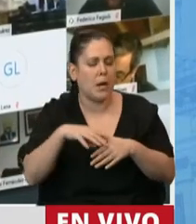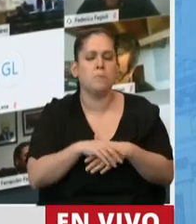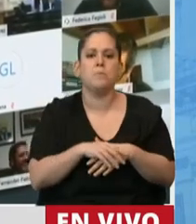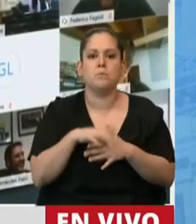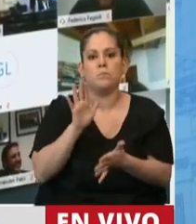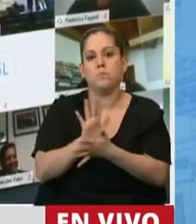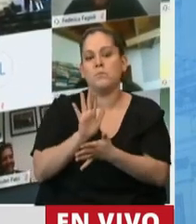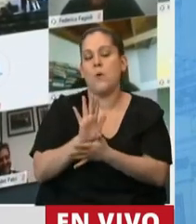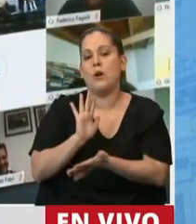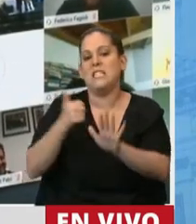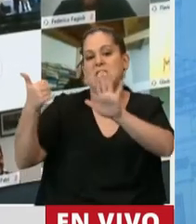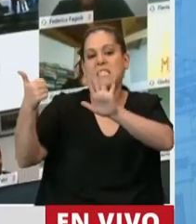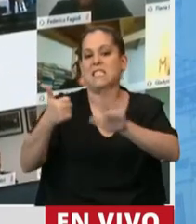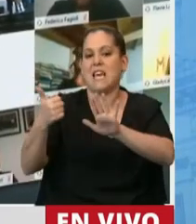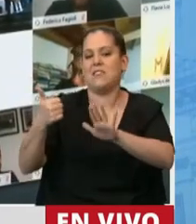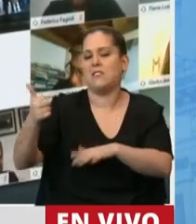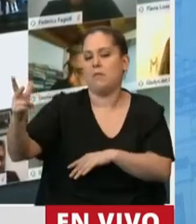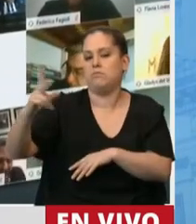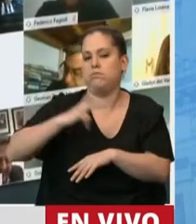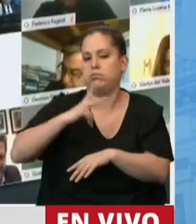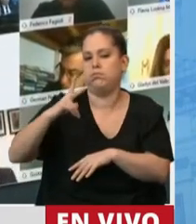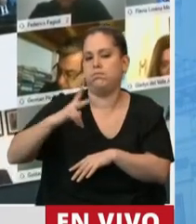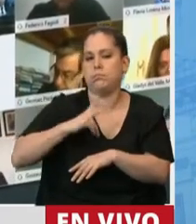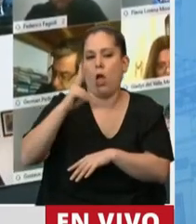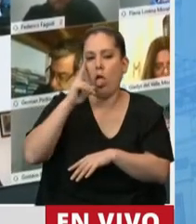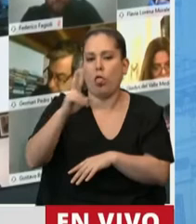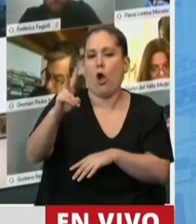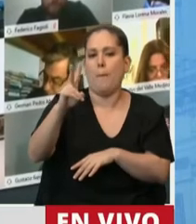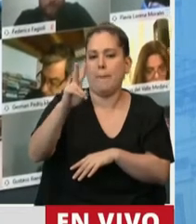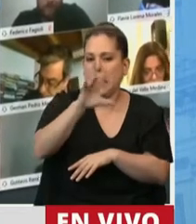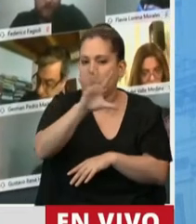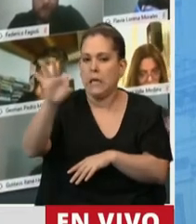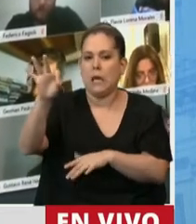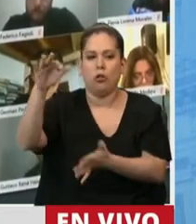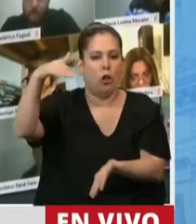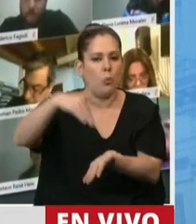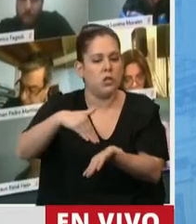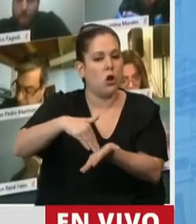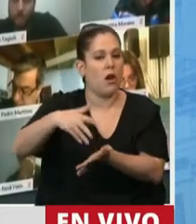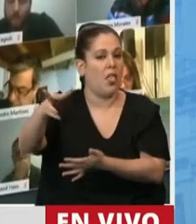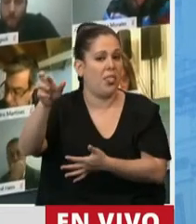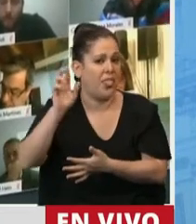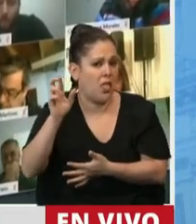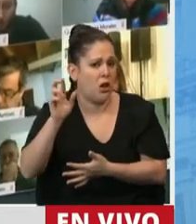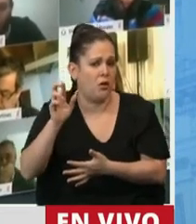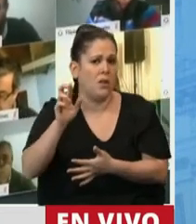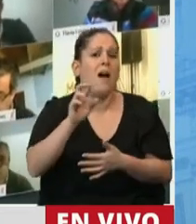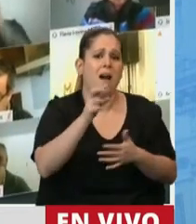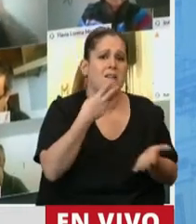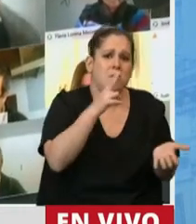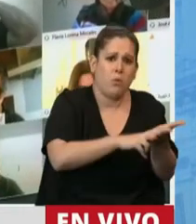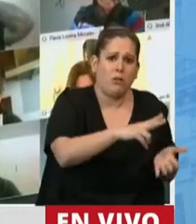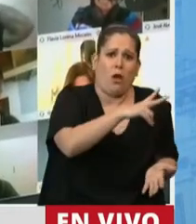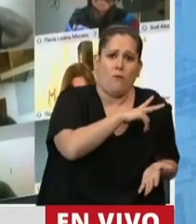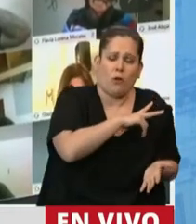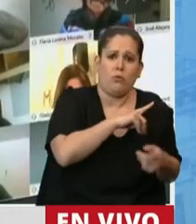la sexta fortuna de la Argentina con 2.500 millones de dólares. O sea, pasamos de discutir el impuesto a las grandes fortunas para